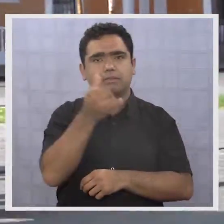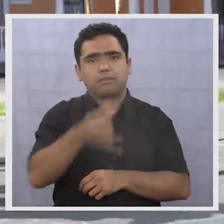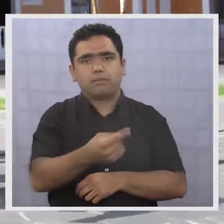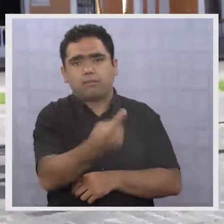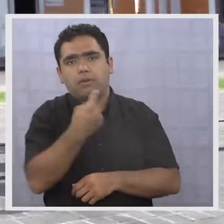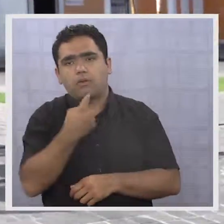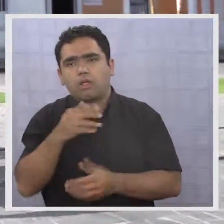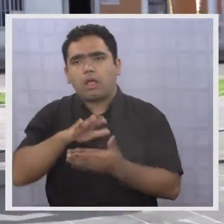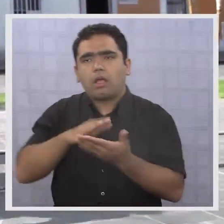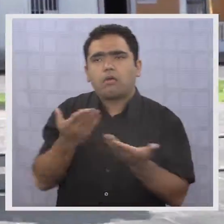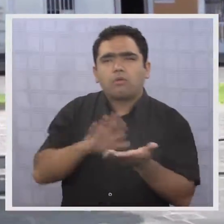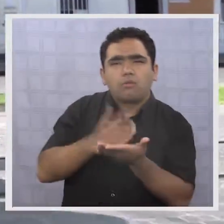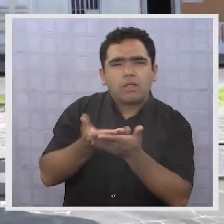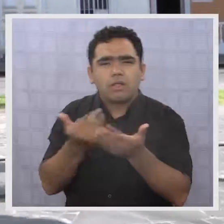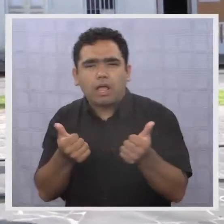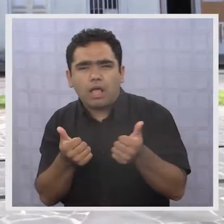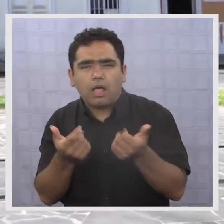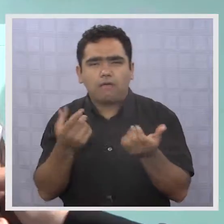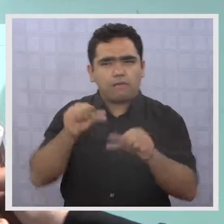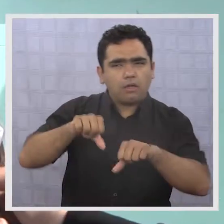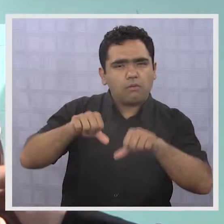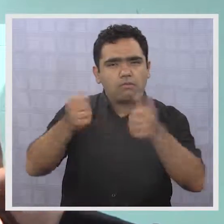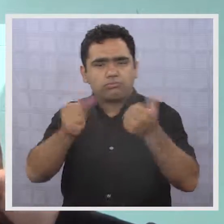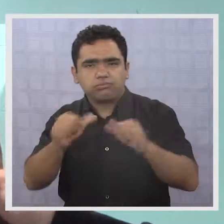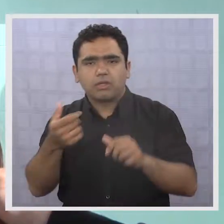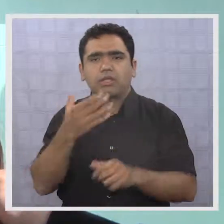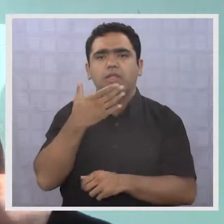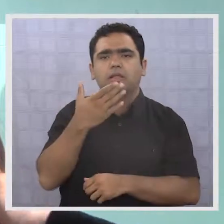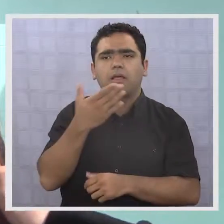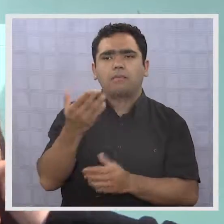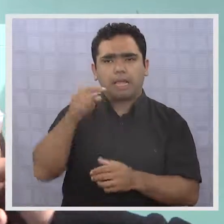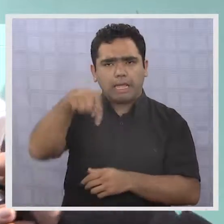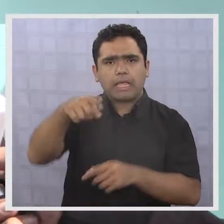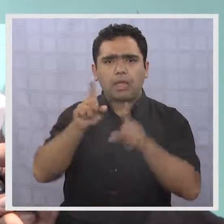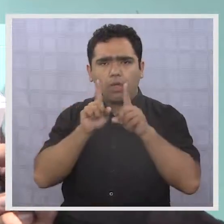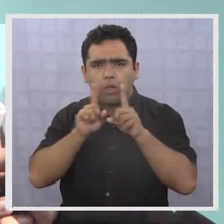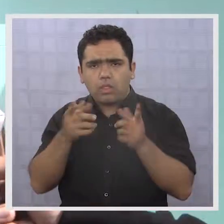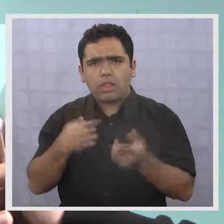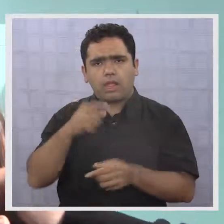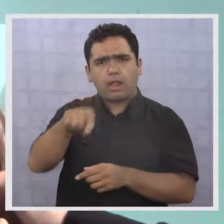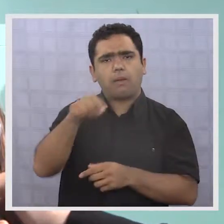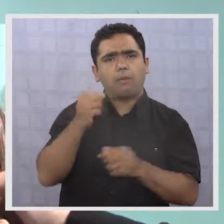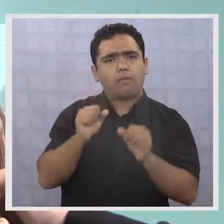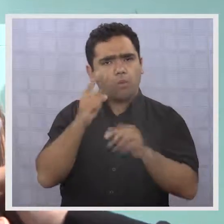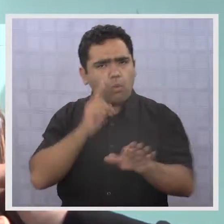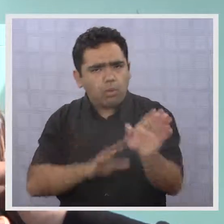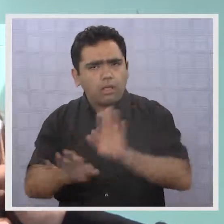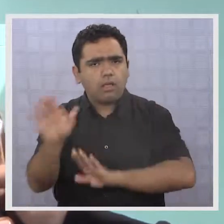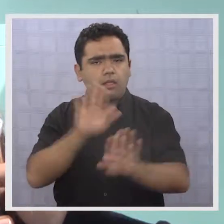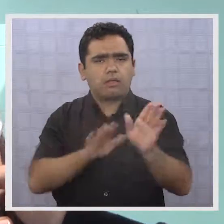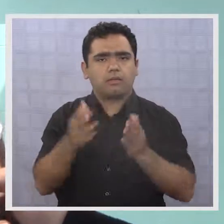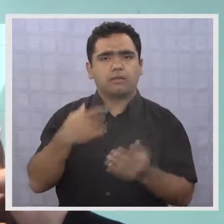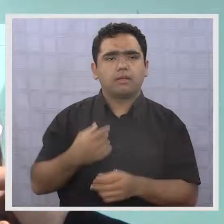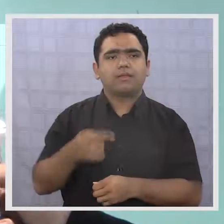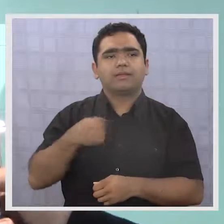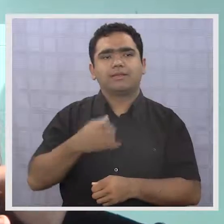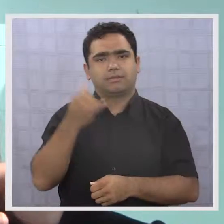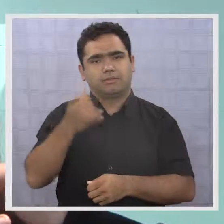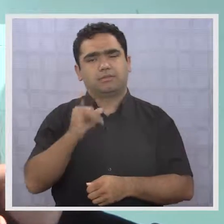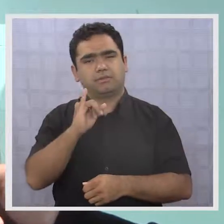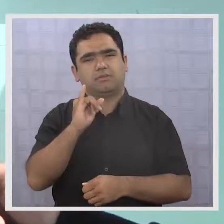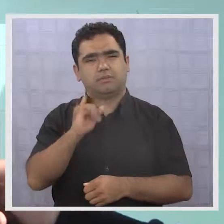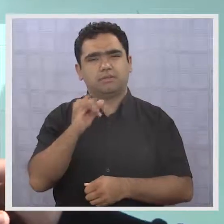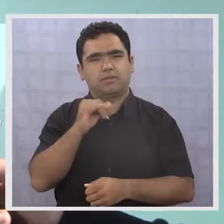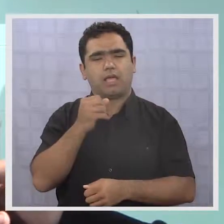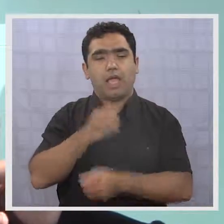sí ha habido mucha disminución, o sea, lo que es el tema de la reserva, ha bajado mucho. El año pasado